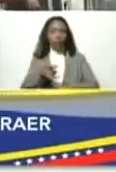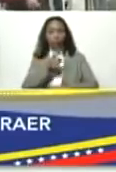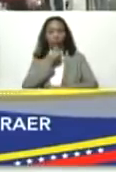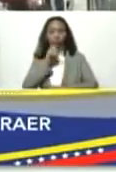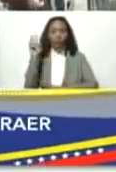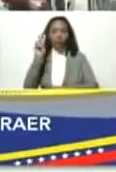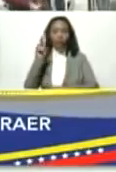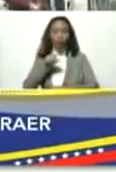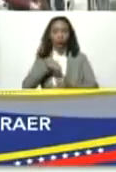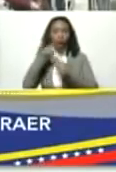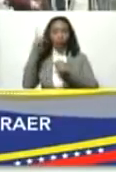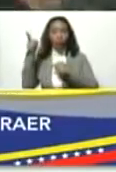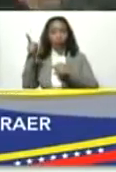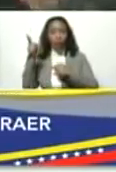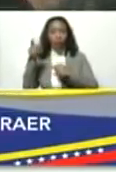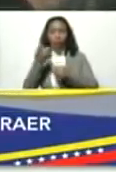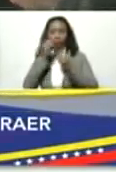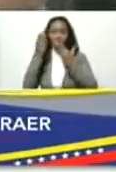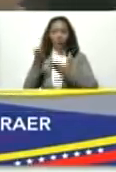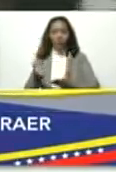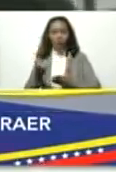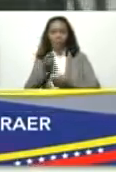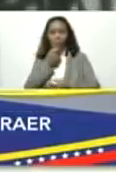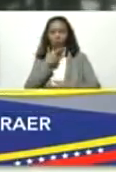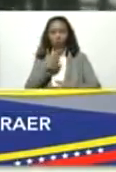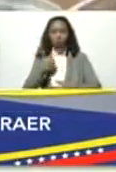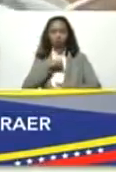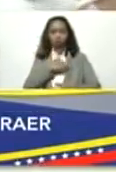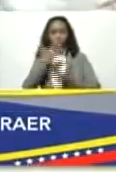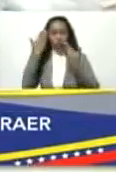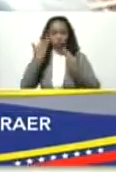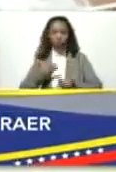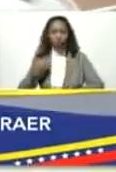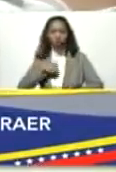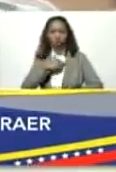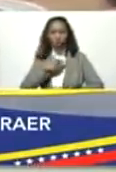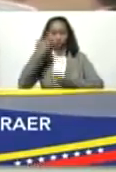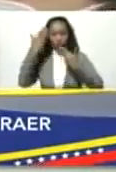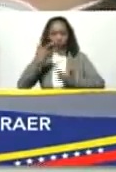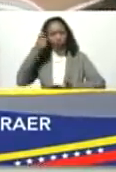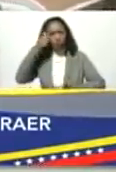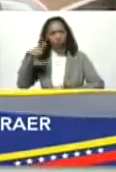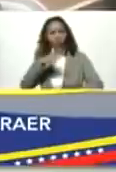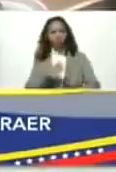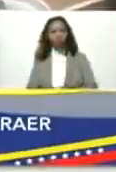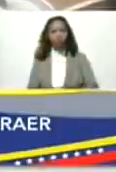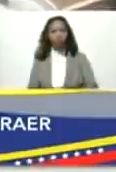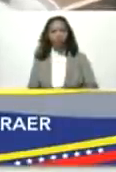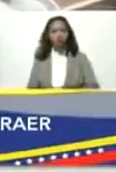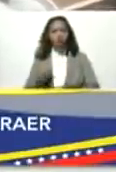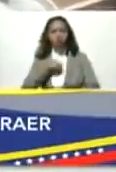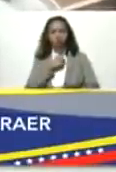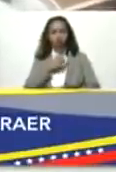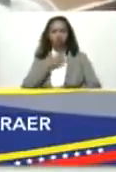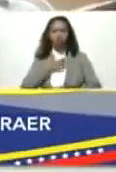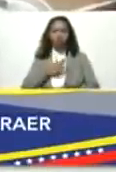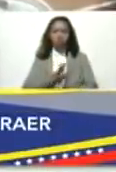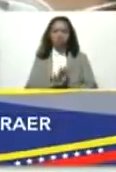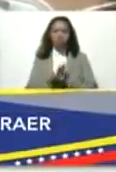venezolano la venezolana de lo bueno y bonito que somos somos bonitos como pueblo somos cálidos